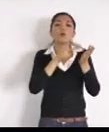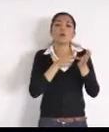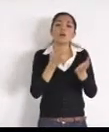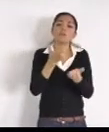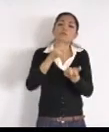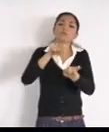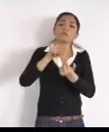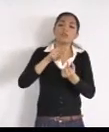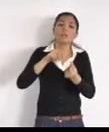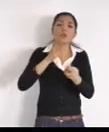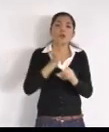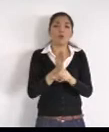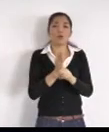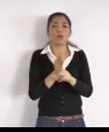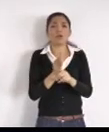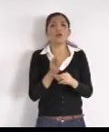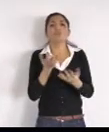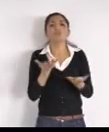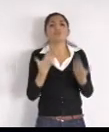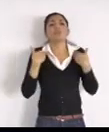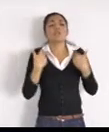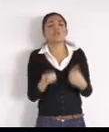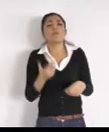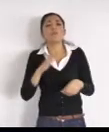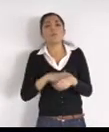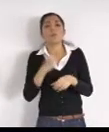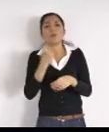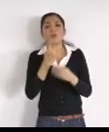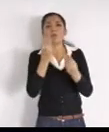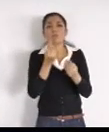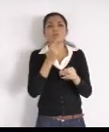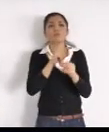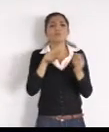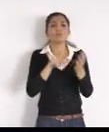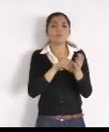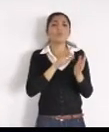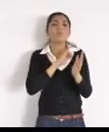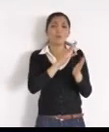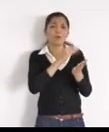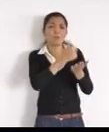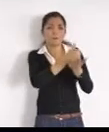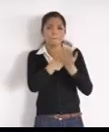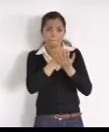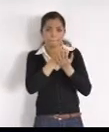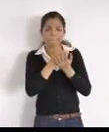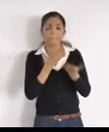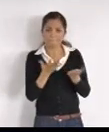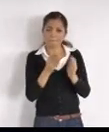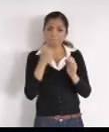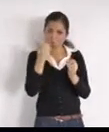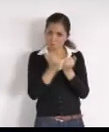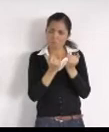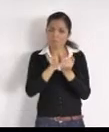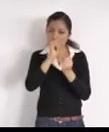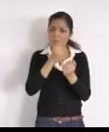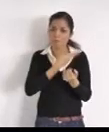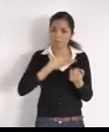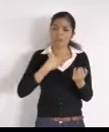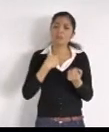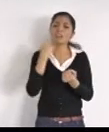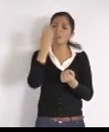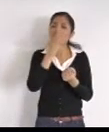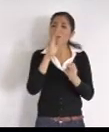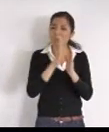roteros, usted me podría ayudar, si puedes pasar tus datos, por inbox, para revisar, lo que me comentas, me parece, una cuestión normal,